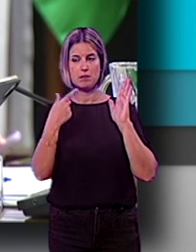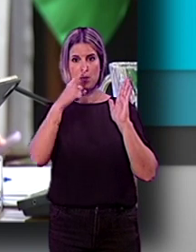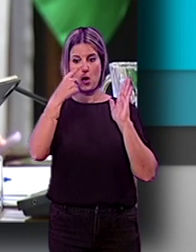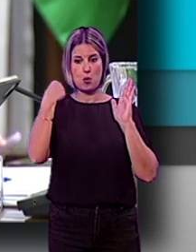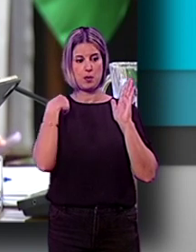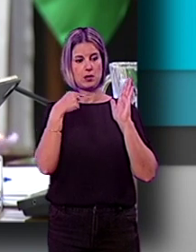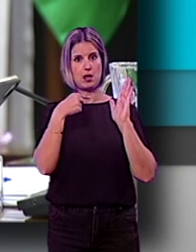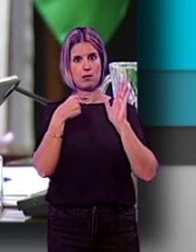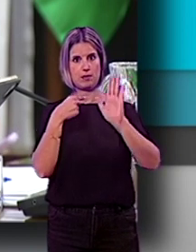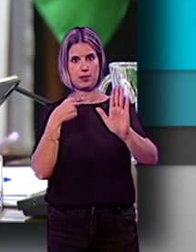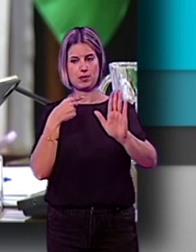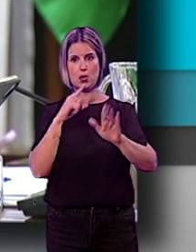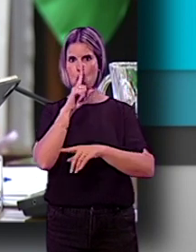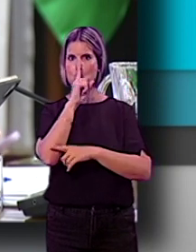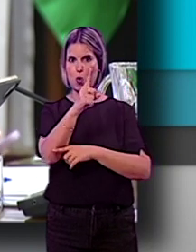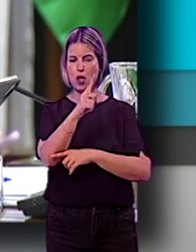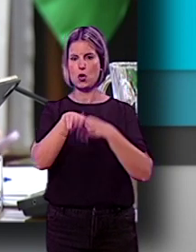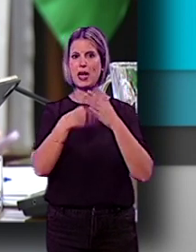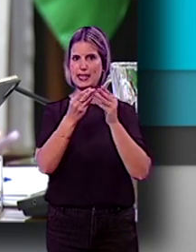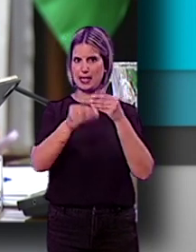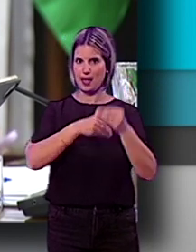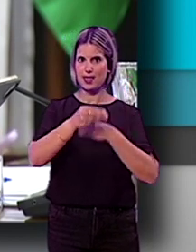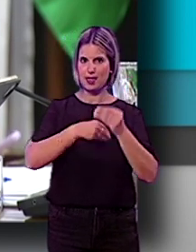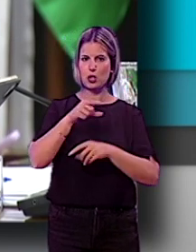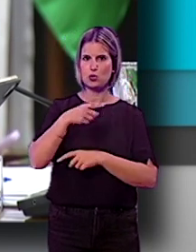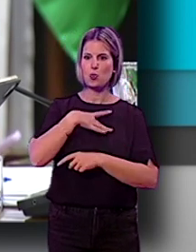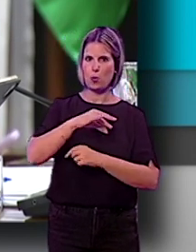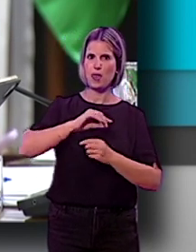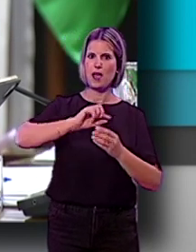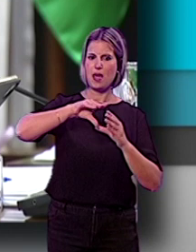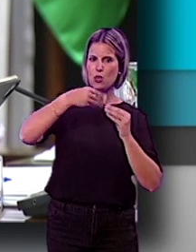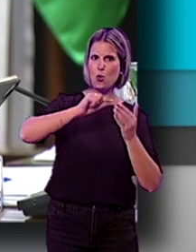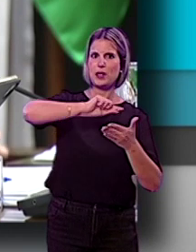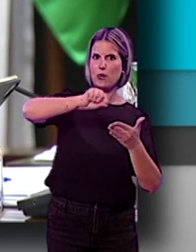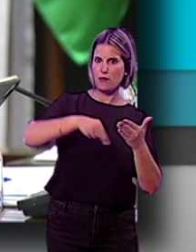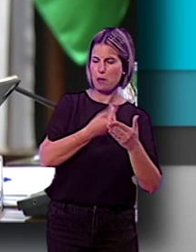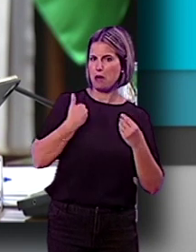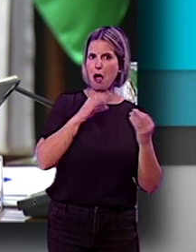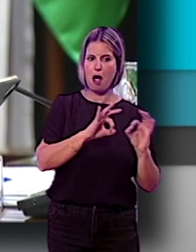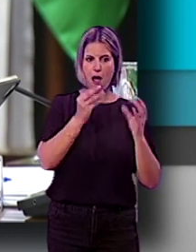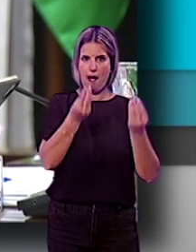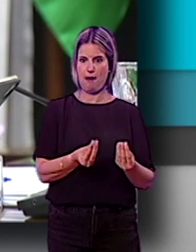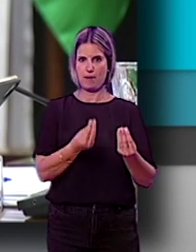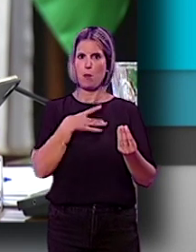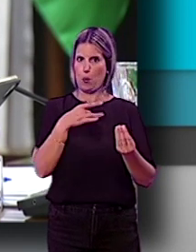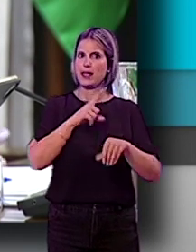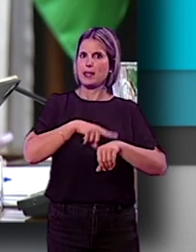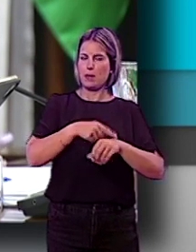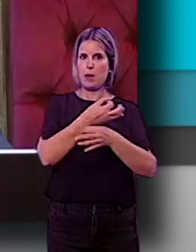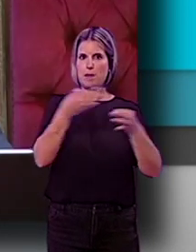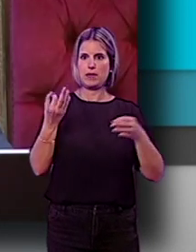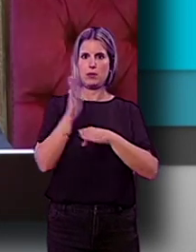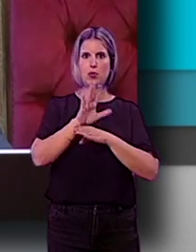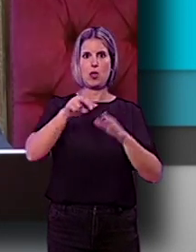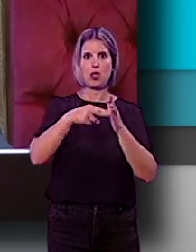año anterior, a tarde usted un año en hacerlo, usted podría haber firmado el documento que se encontró hecho y podría haberlo sacado en tiempo y forma en el 2023.